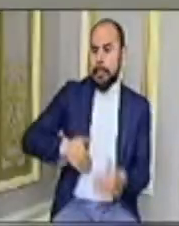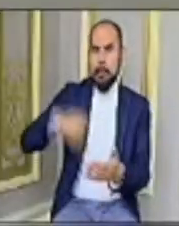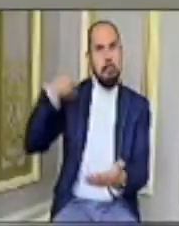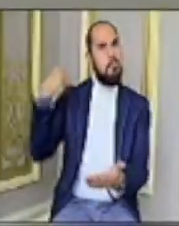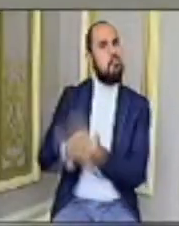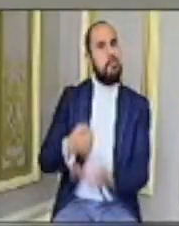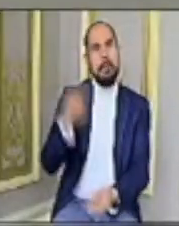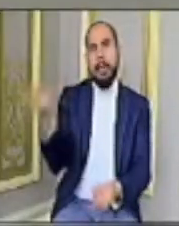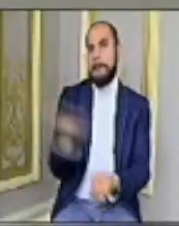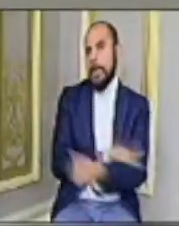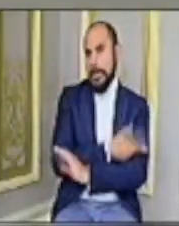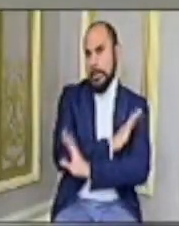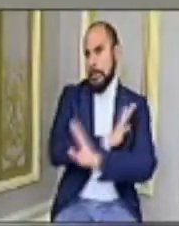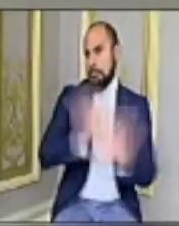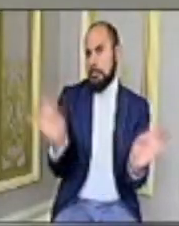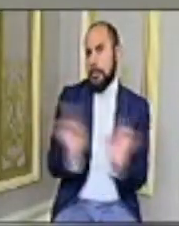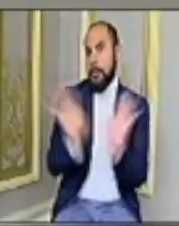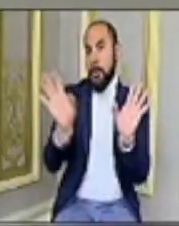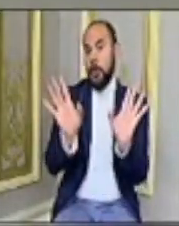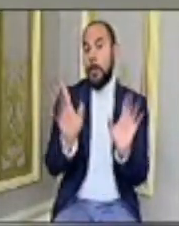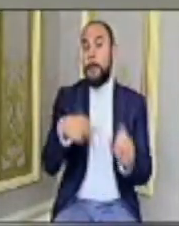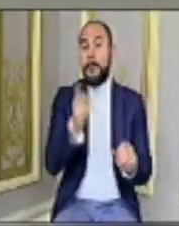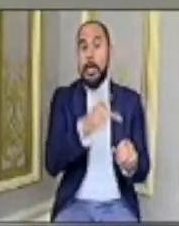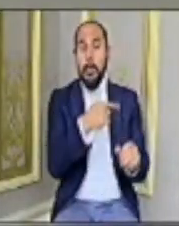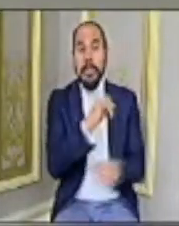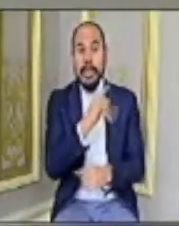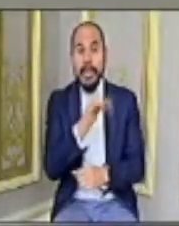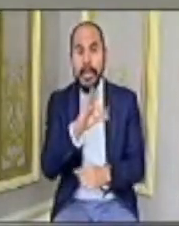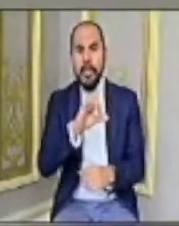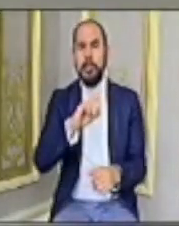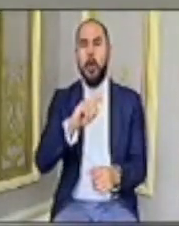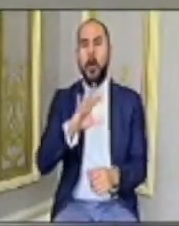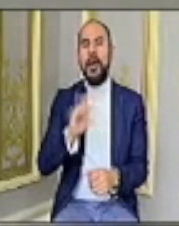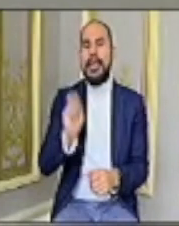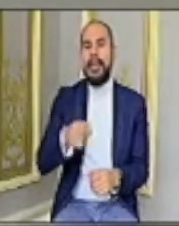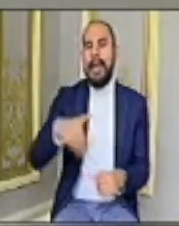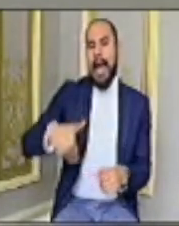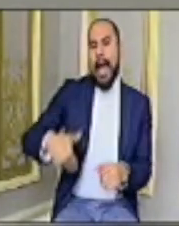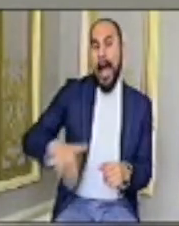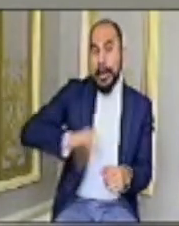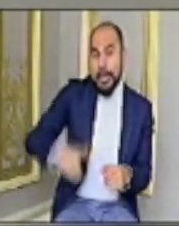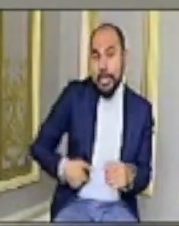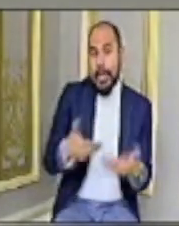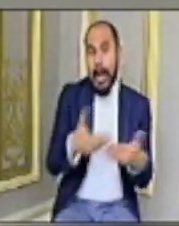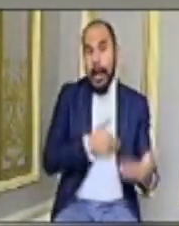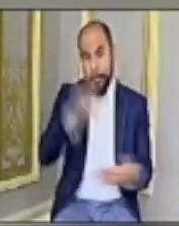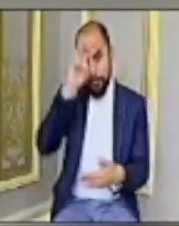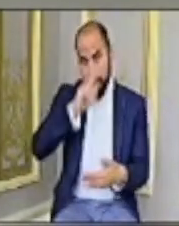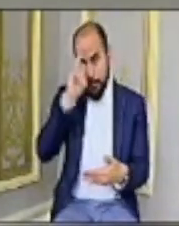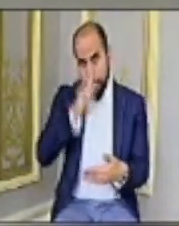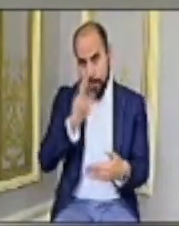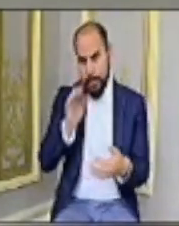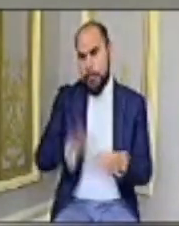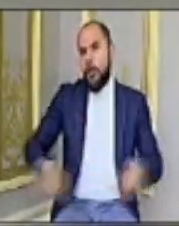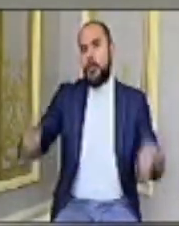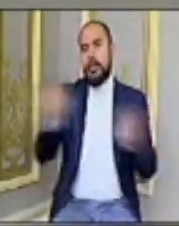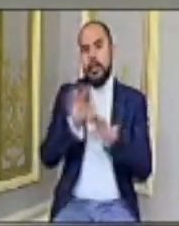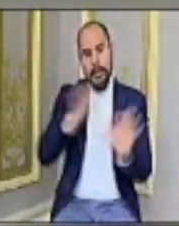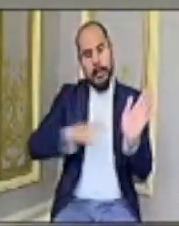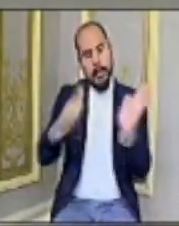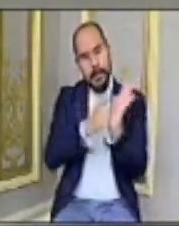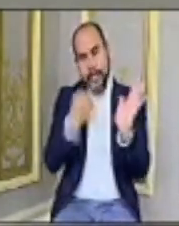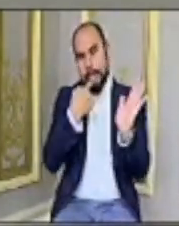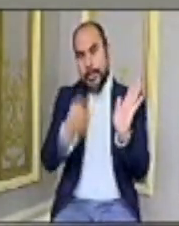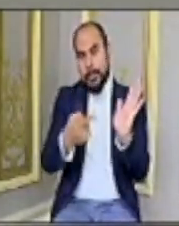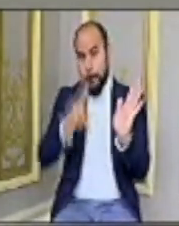Por consiguiente, no es suficiente únicamente legislar la parte preventiva, sino también